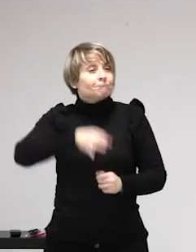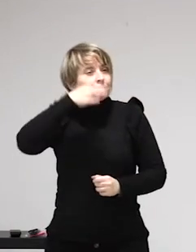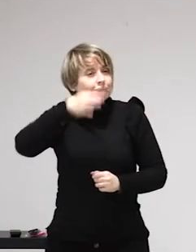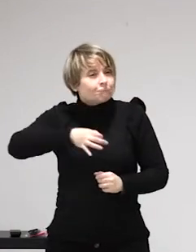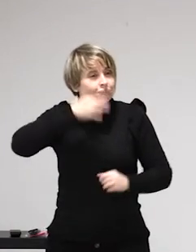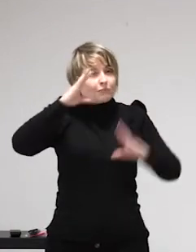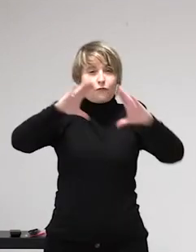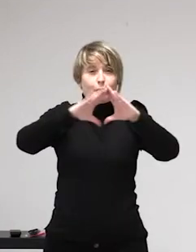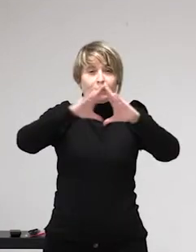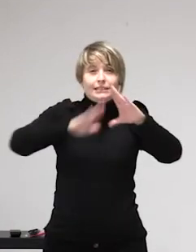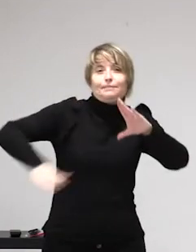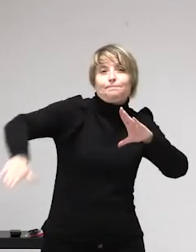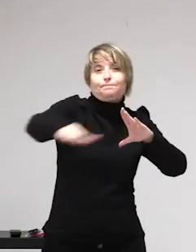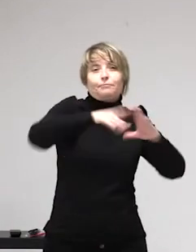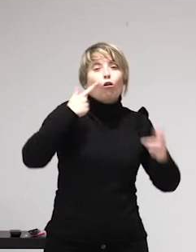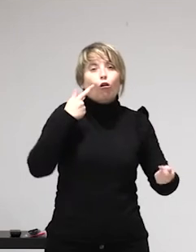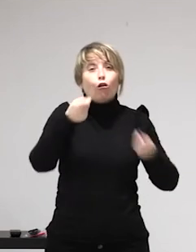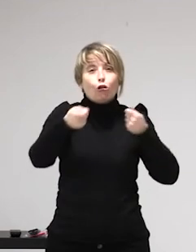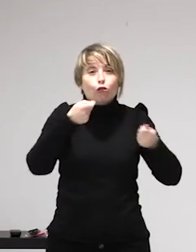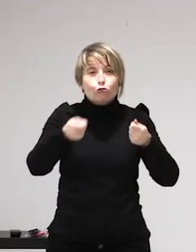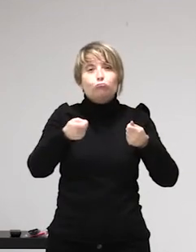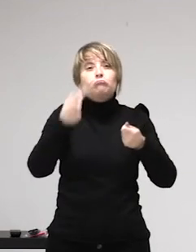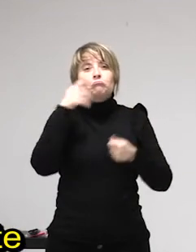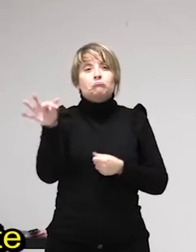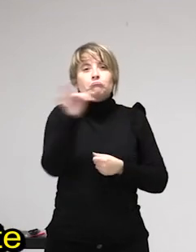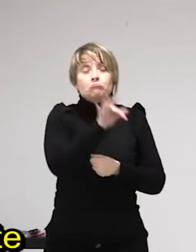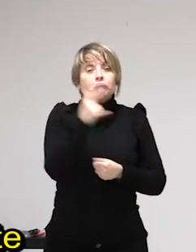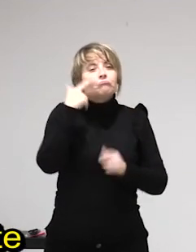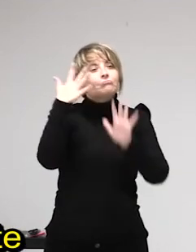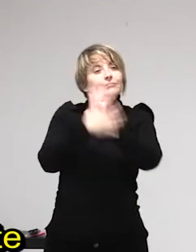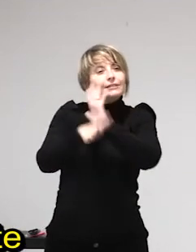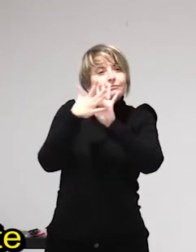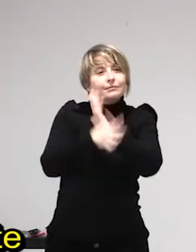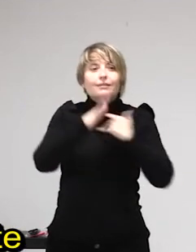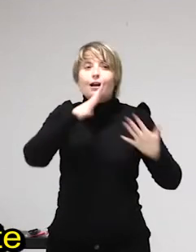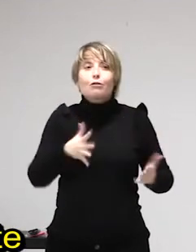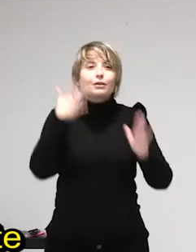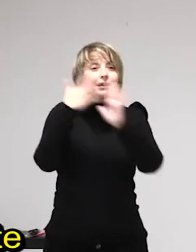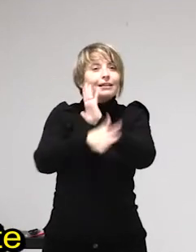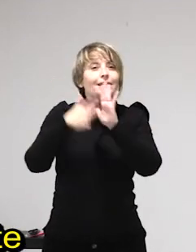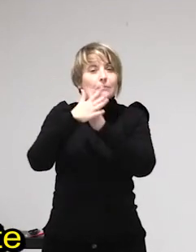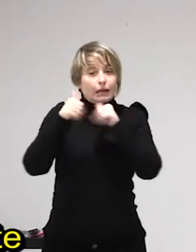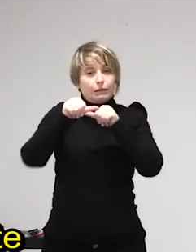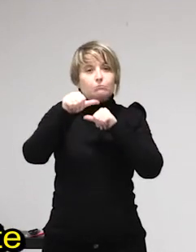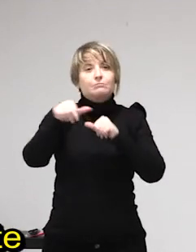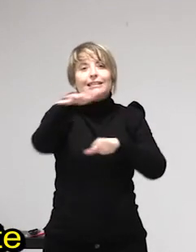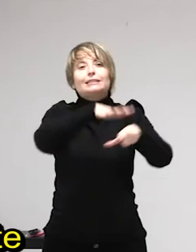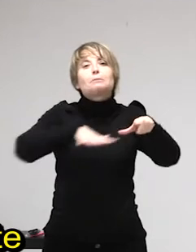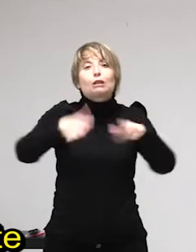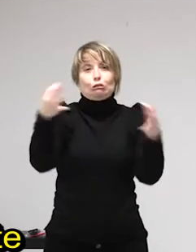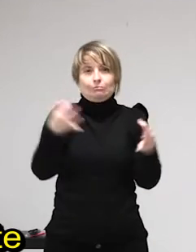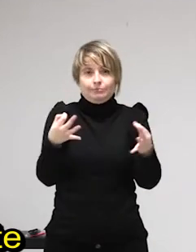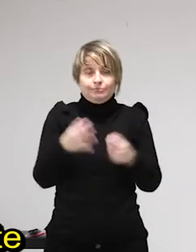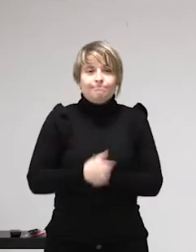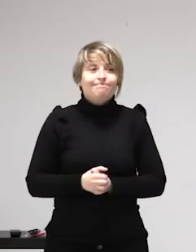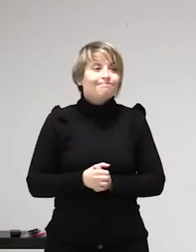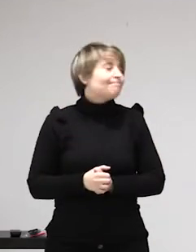al feminismo, a los feminismos y a la izquierda. Hablamos de la prostitución y lo dicho de la discusión, del